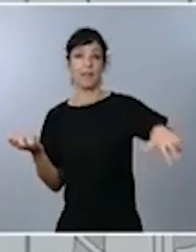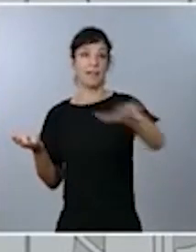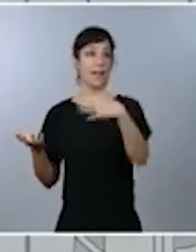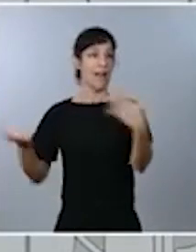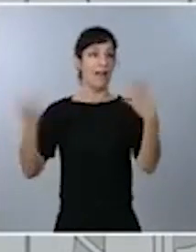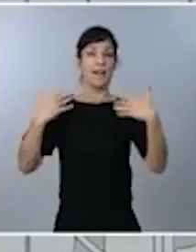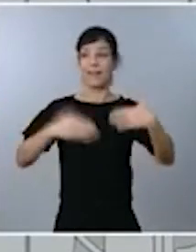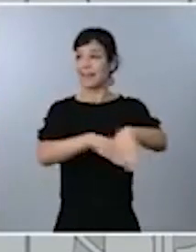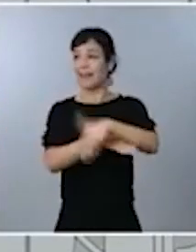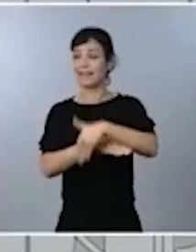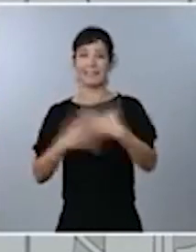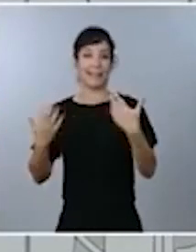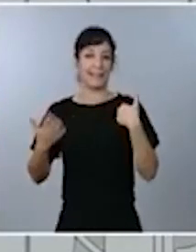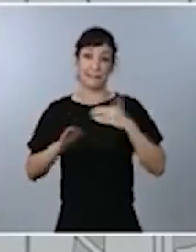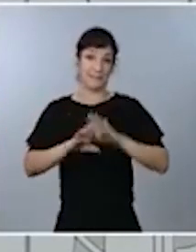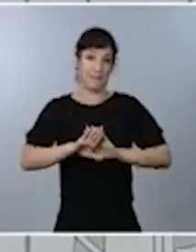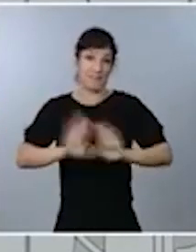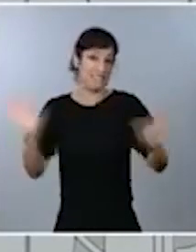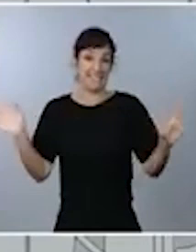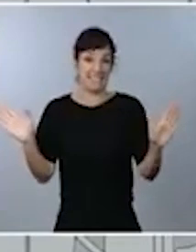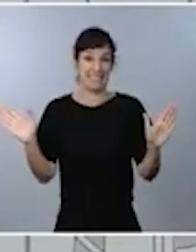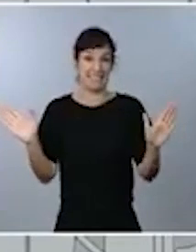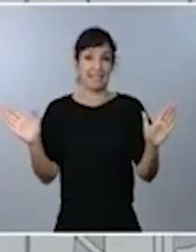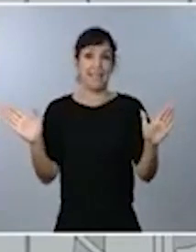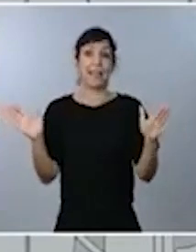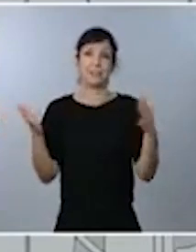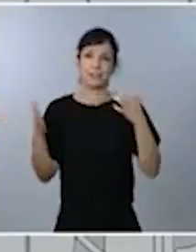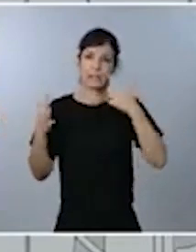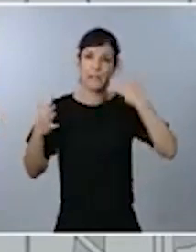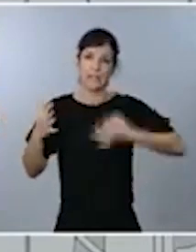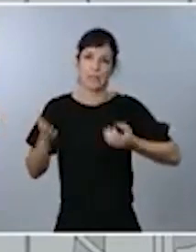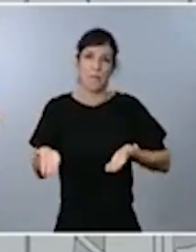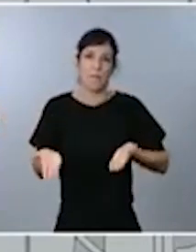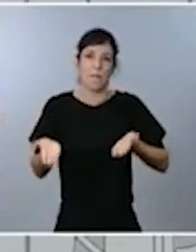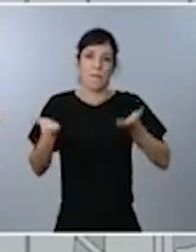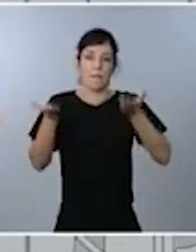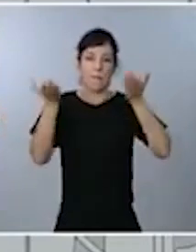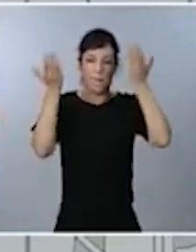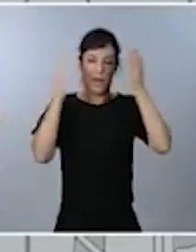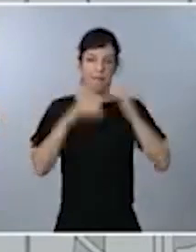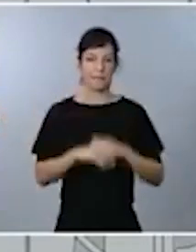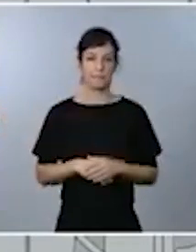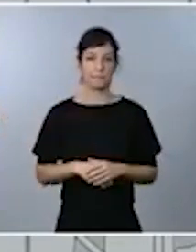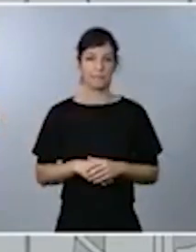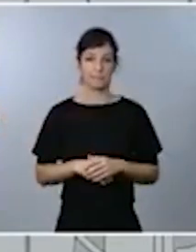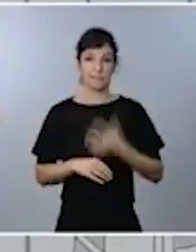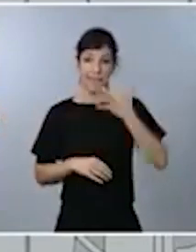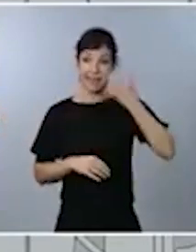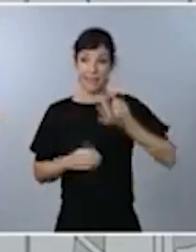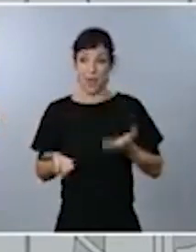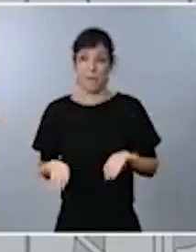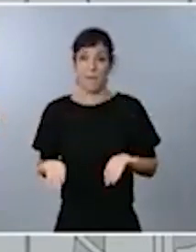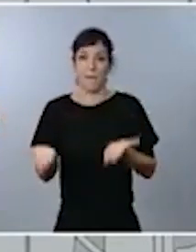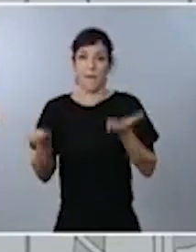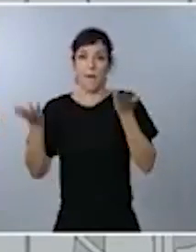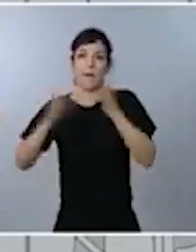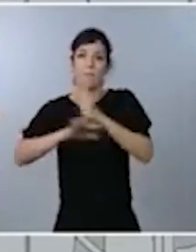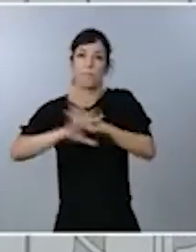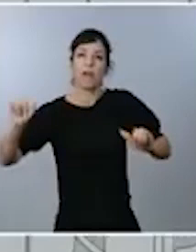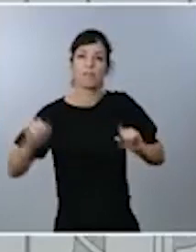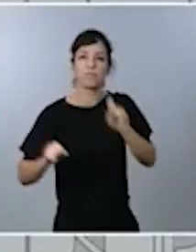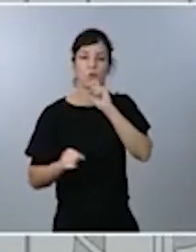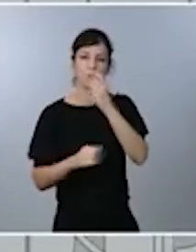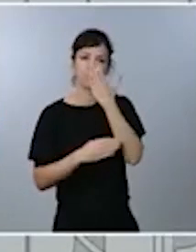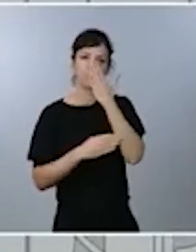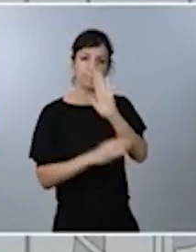terrazas y en consecuencia aumentará el riesgo. Compensemos ese riesgo con una actitud responsable.